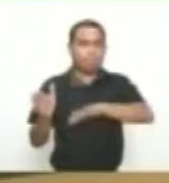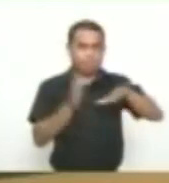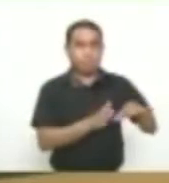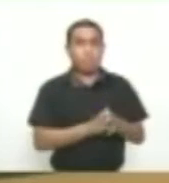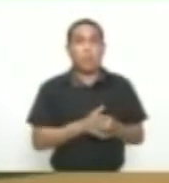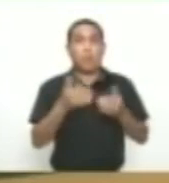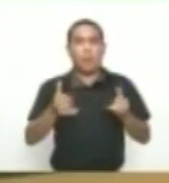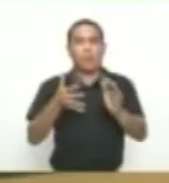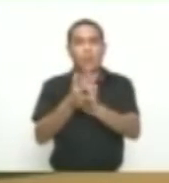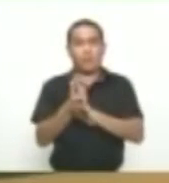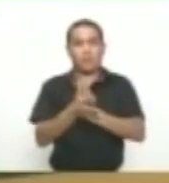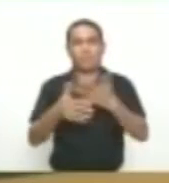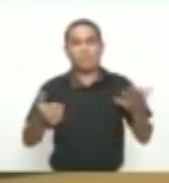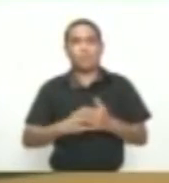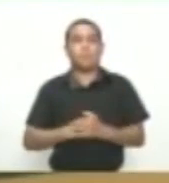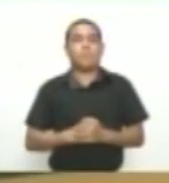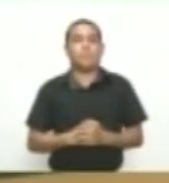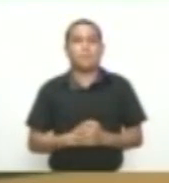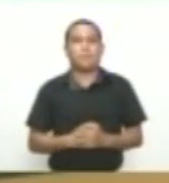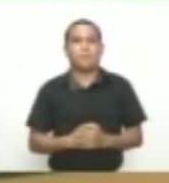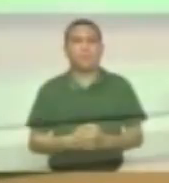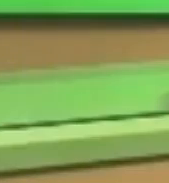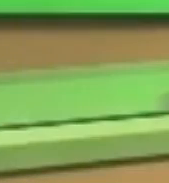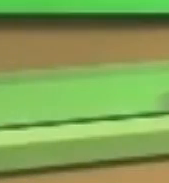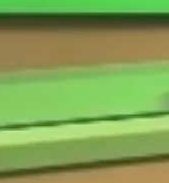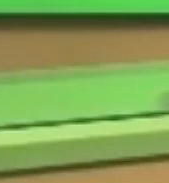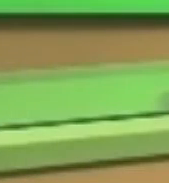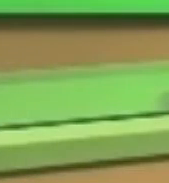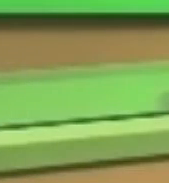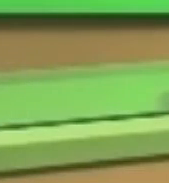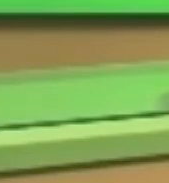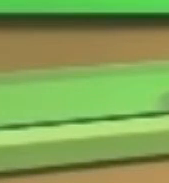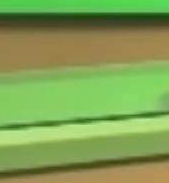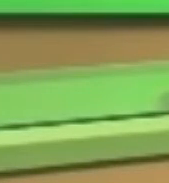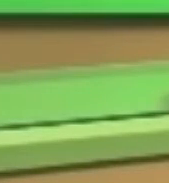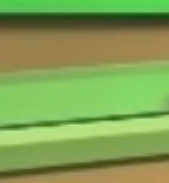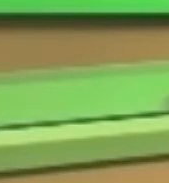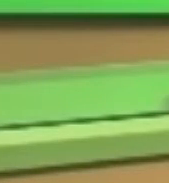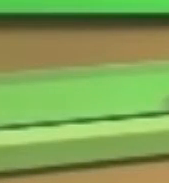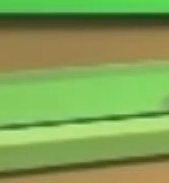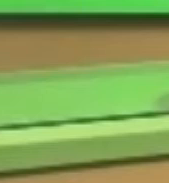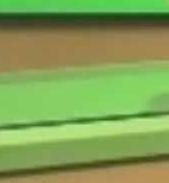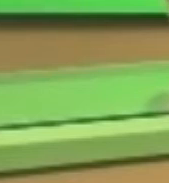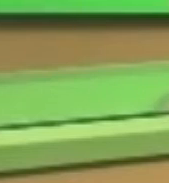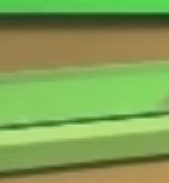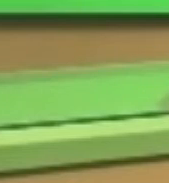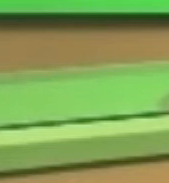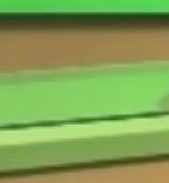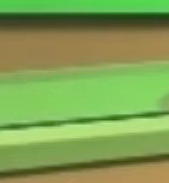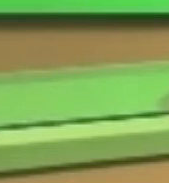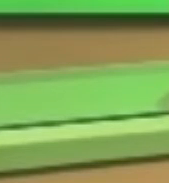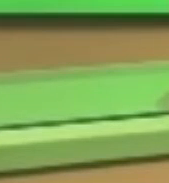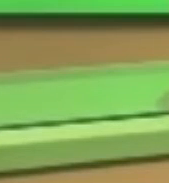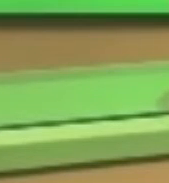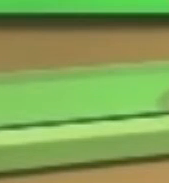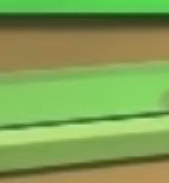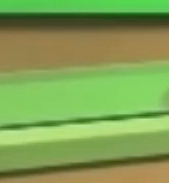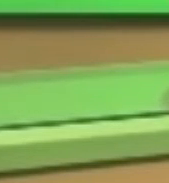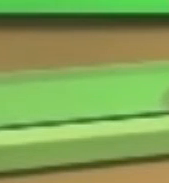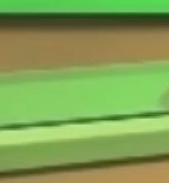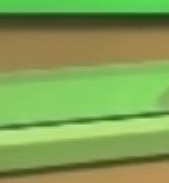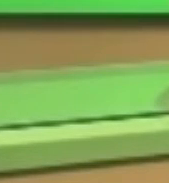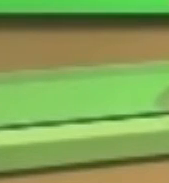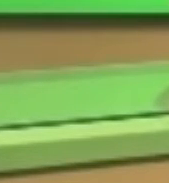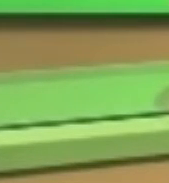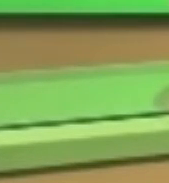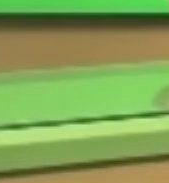Más información Barranquillero En la jugada Paga predial Y sin falta Aprovecha el 5% De descuento Si paga su impuesto 2017 Hasta el próximo 31 de